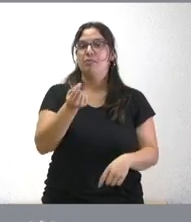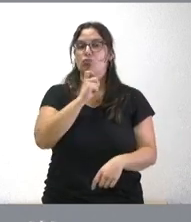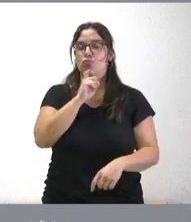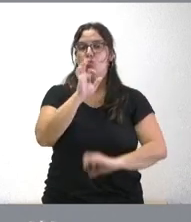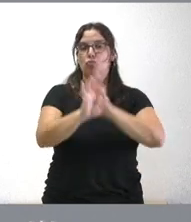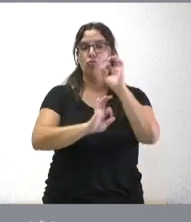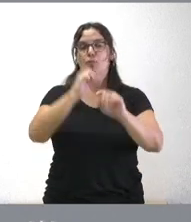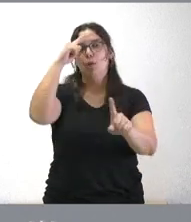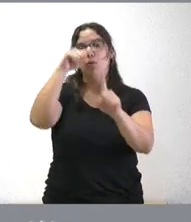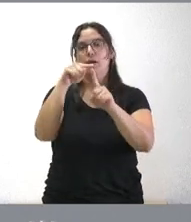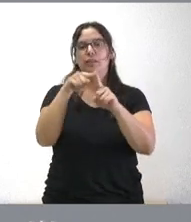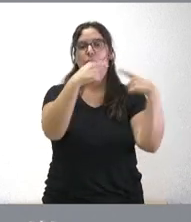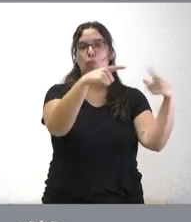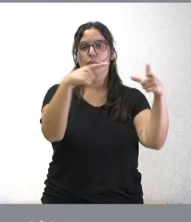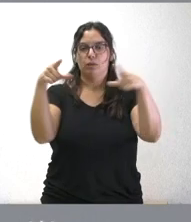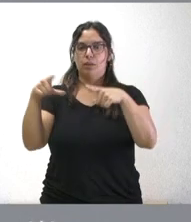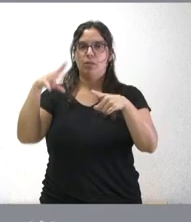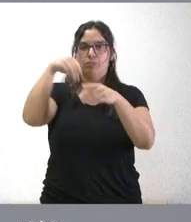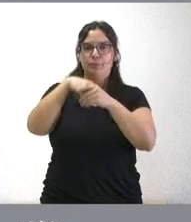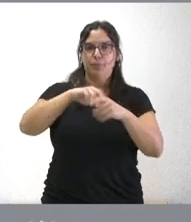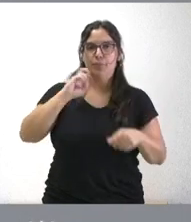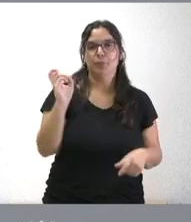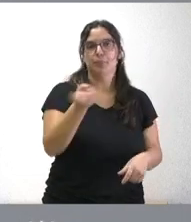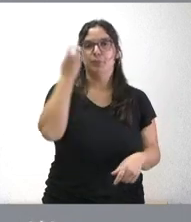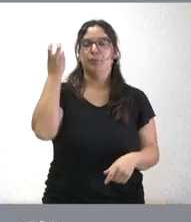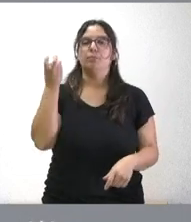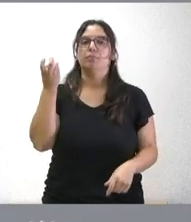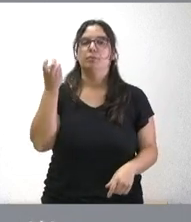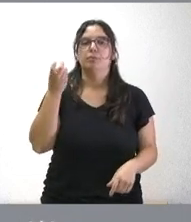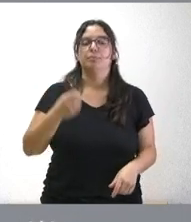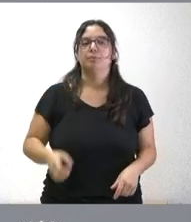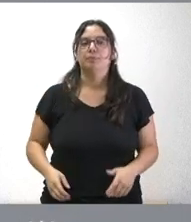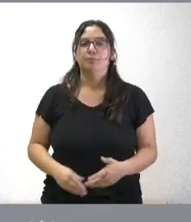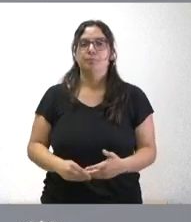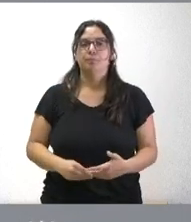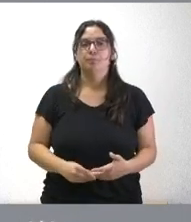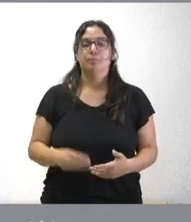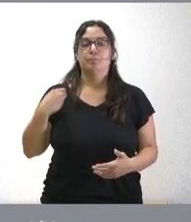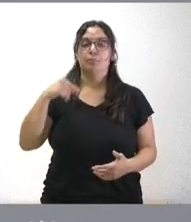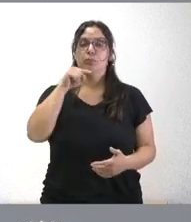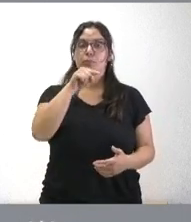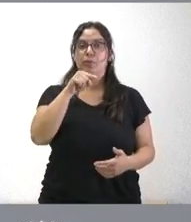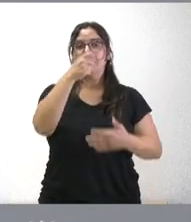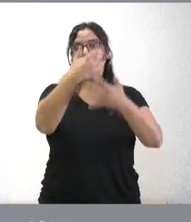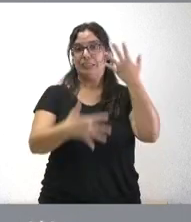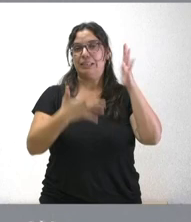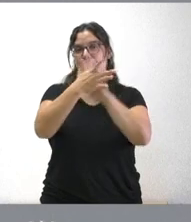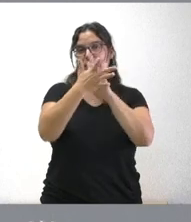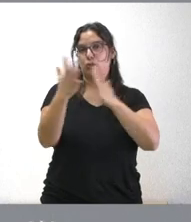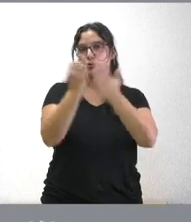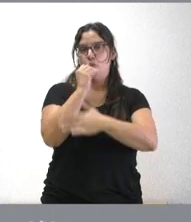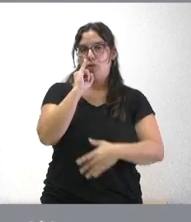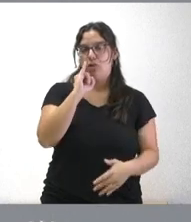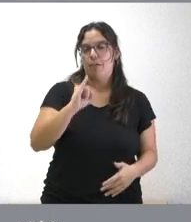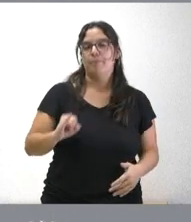albergar diversas unidades del punto de atención continuada que son los que tienen ustedes descritos en la documentación. Por lo que